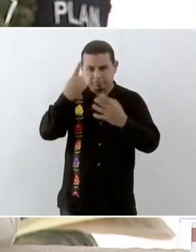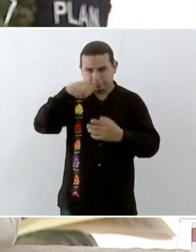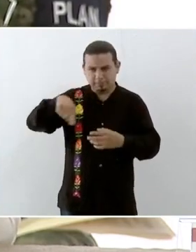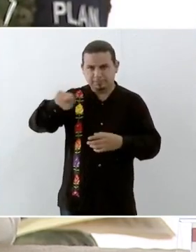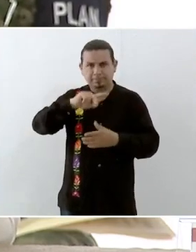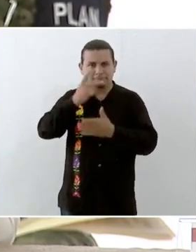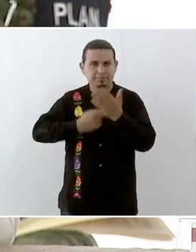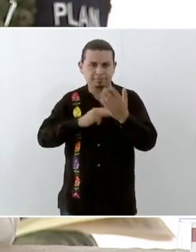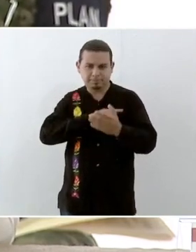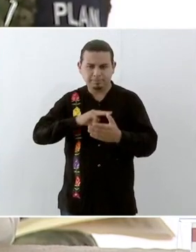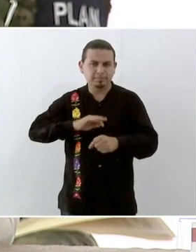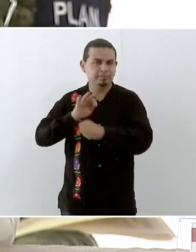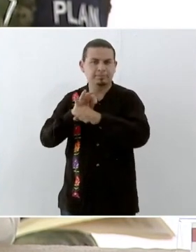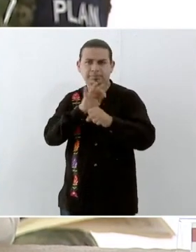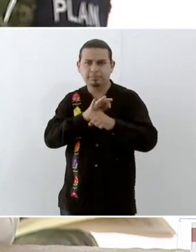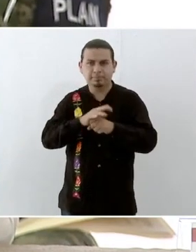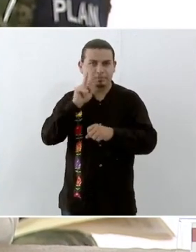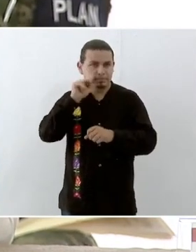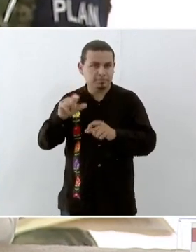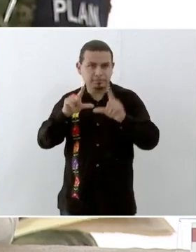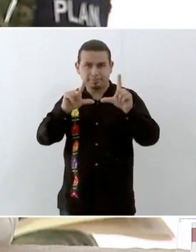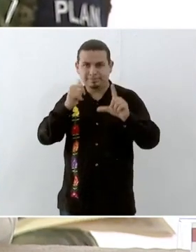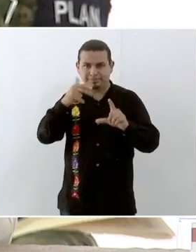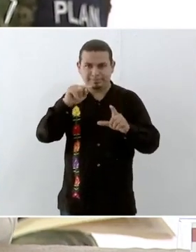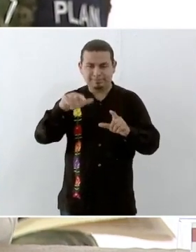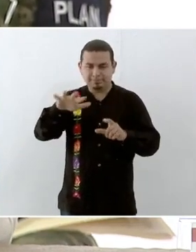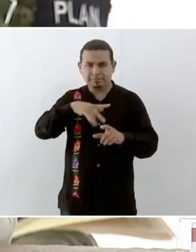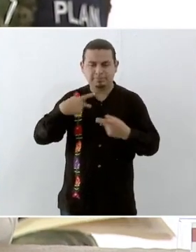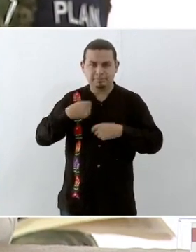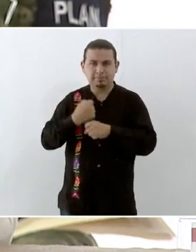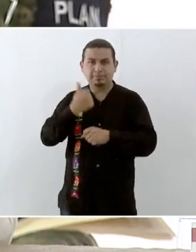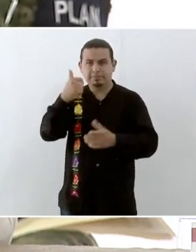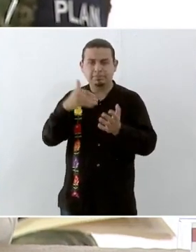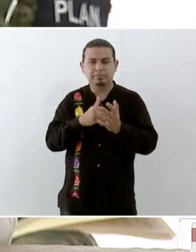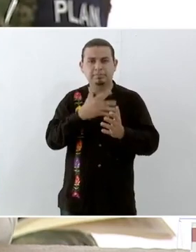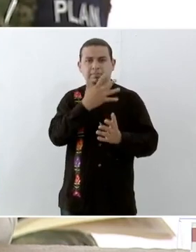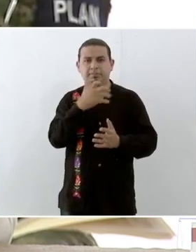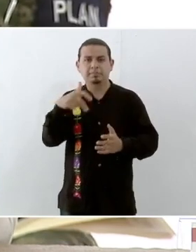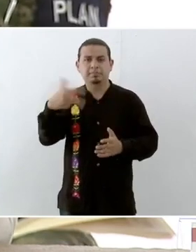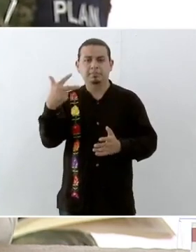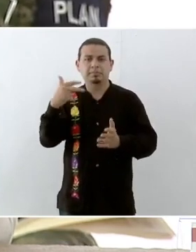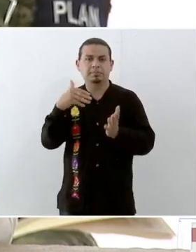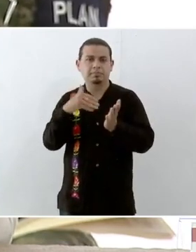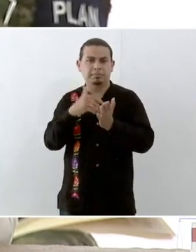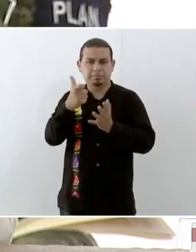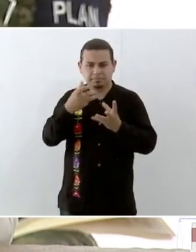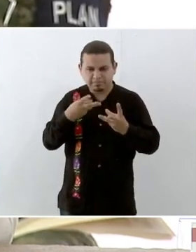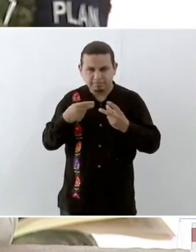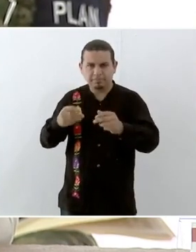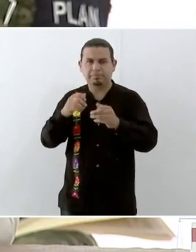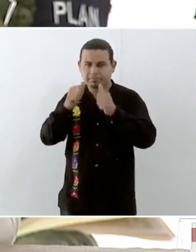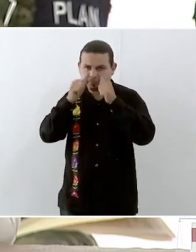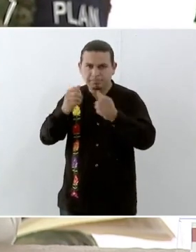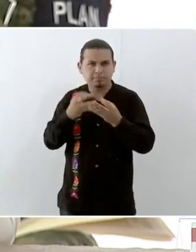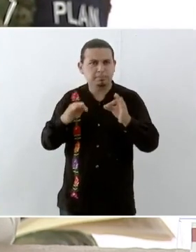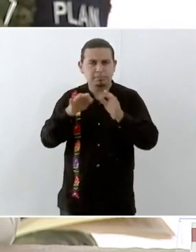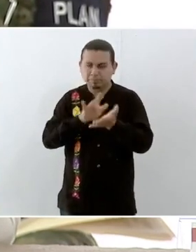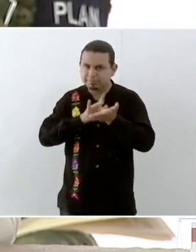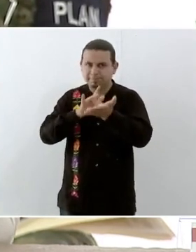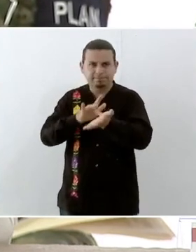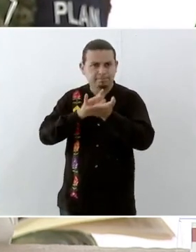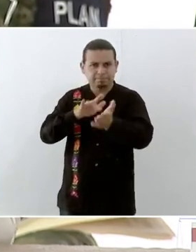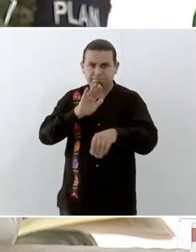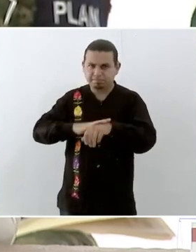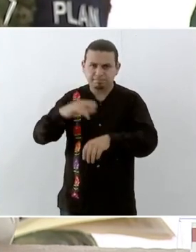el plan de apoyo a municipios afectados por el Eucaracán Agata que asciende a 6.513.9 millones de pesos pues que serán